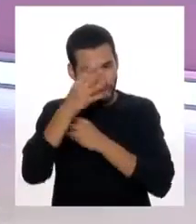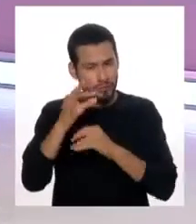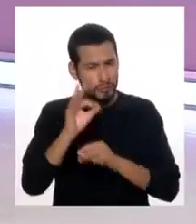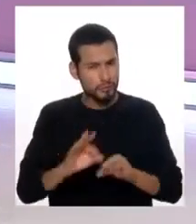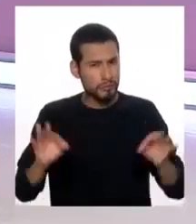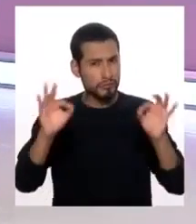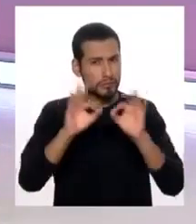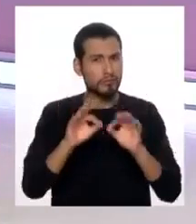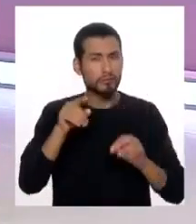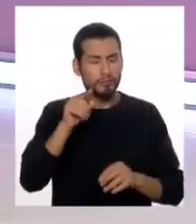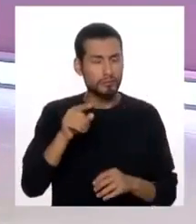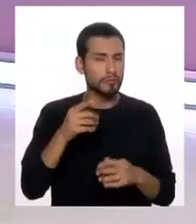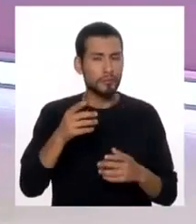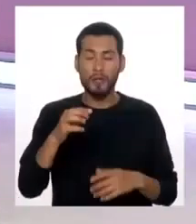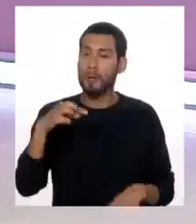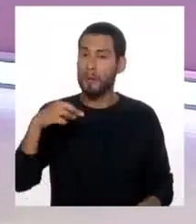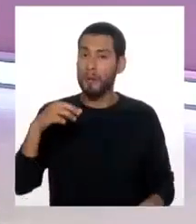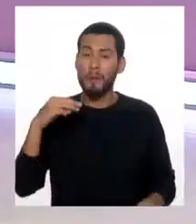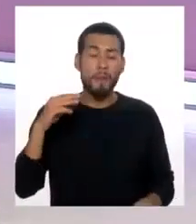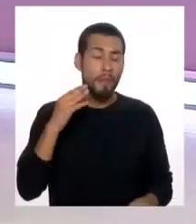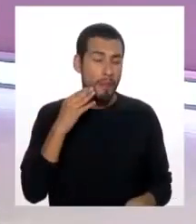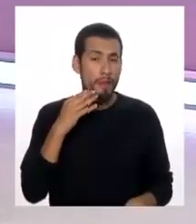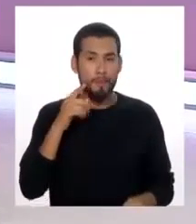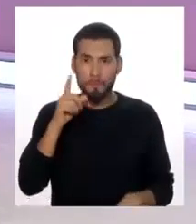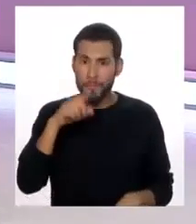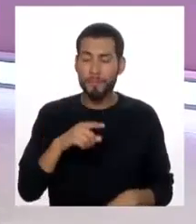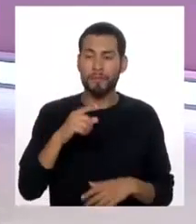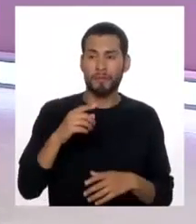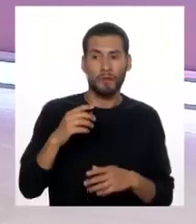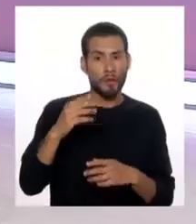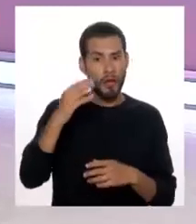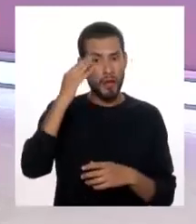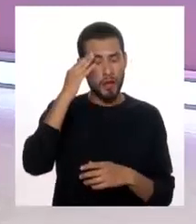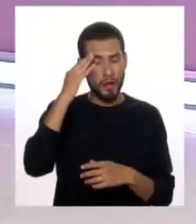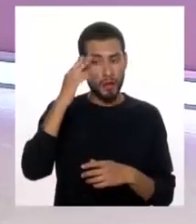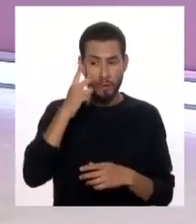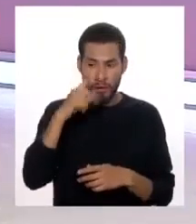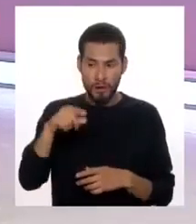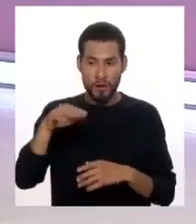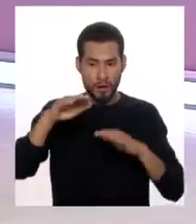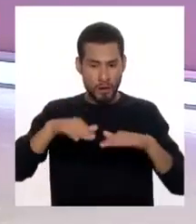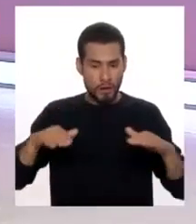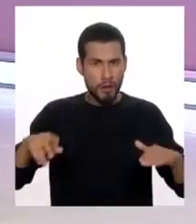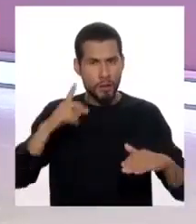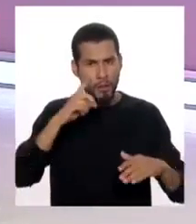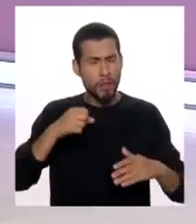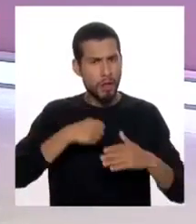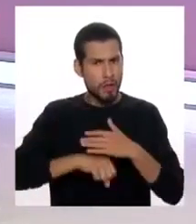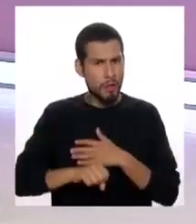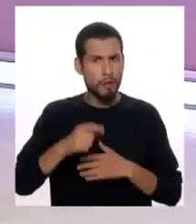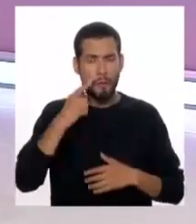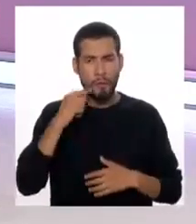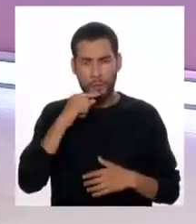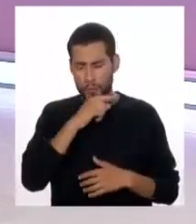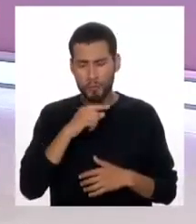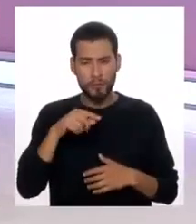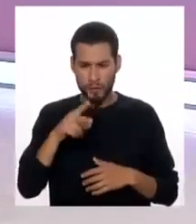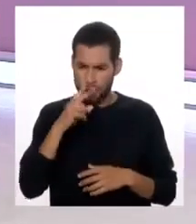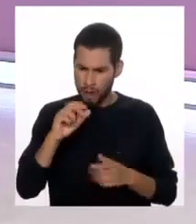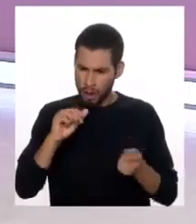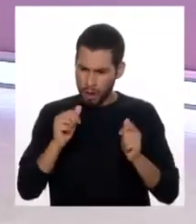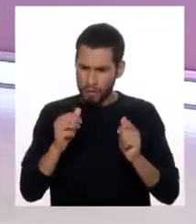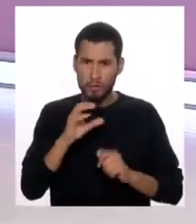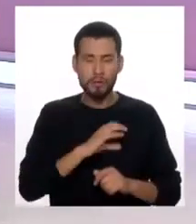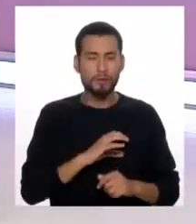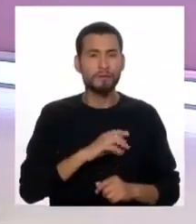importante que ustedes como padres de familia deben tomar en cuenta, sobre todo si ven algún cambio de conducta en sus hijas o en sus hijos y que